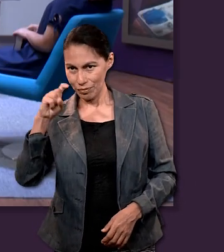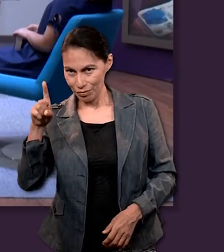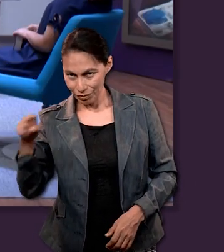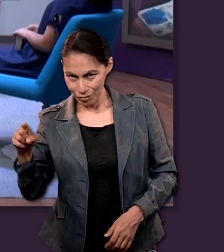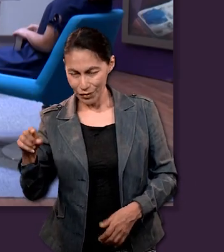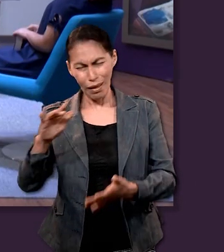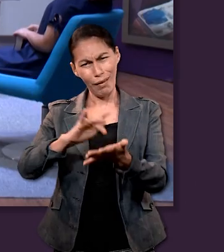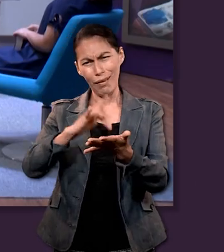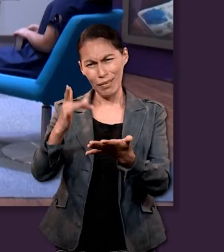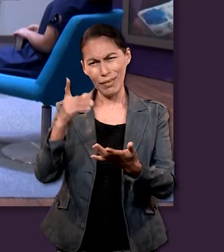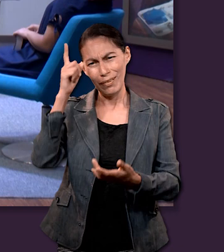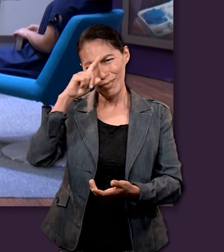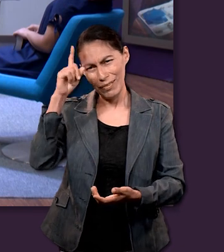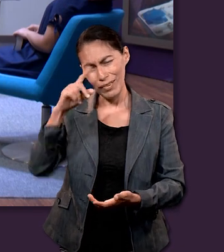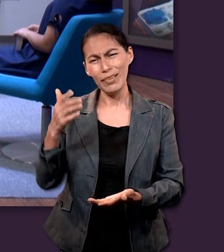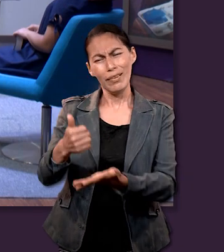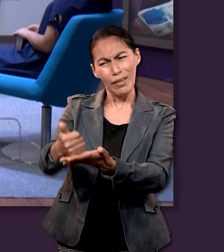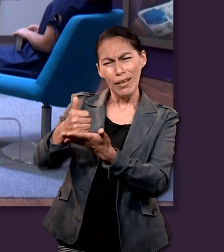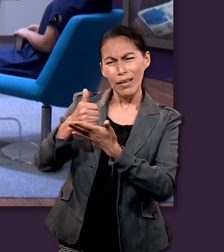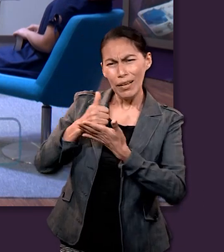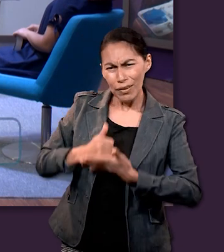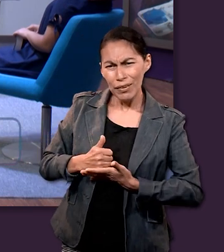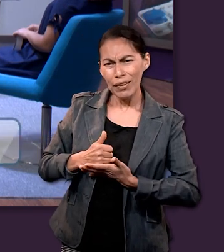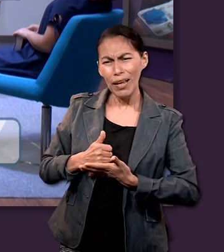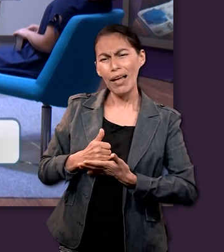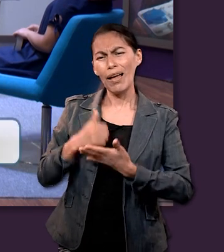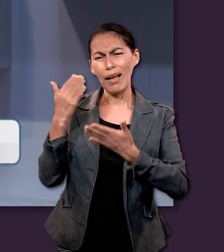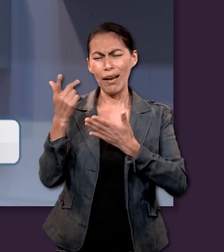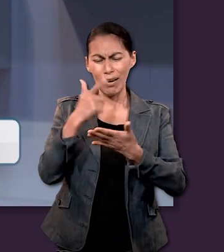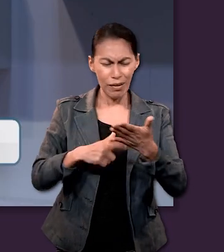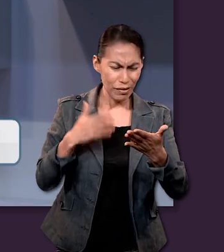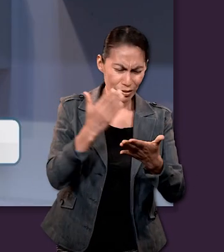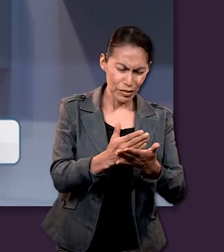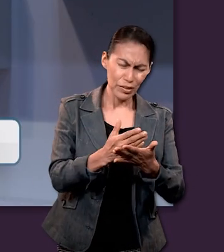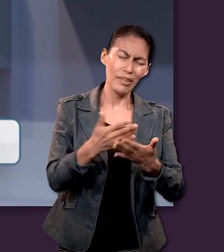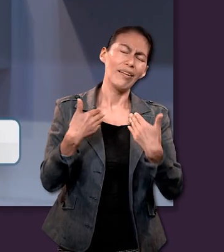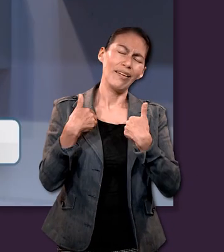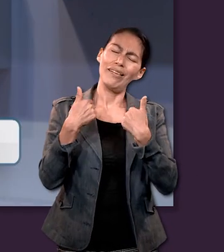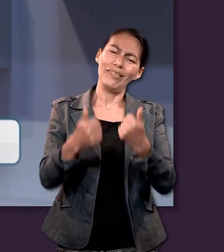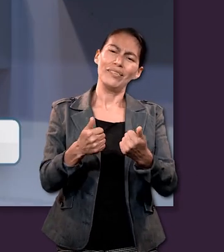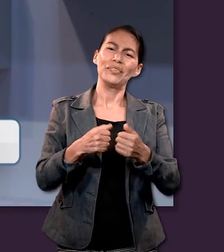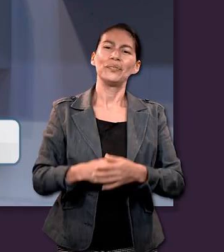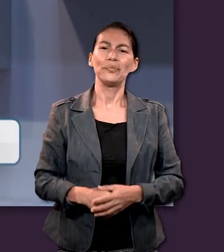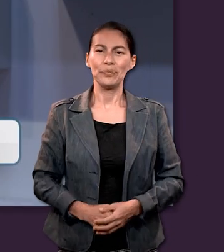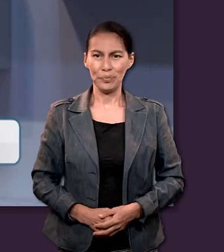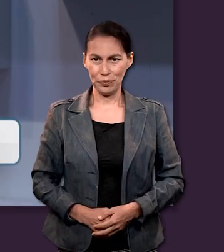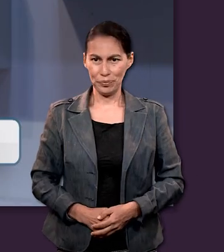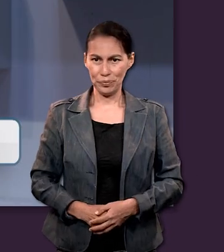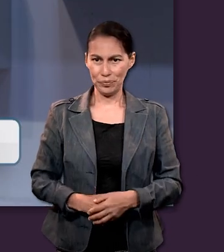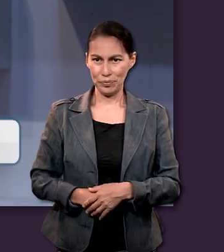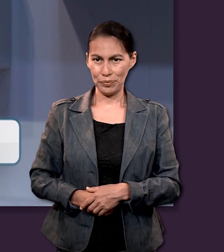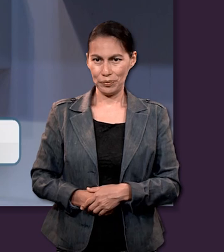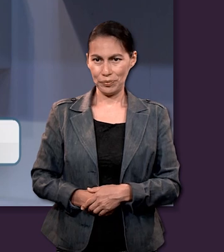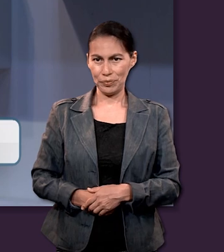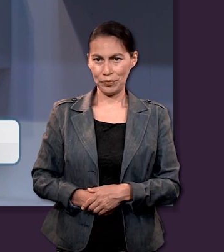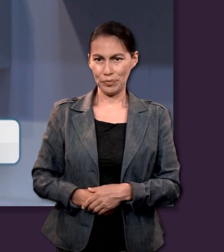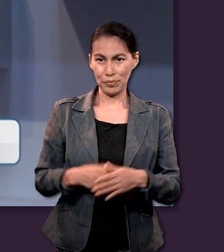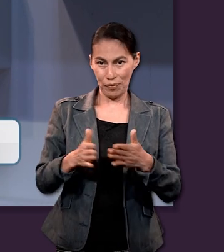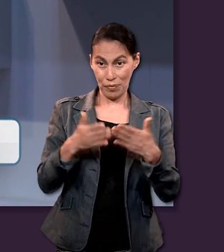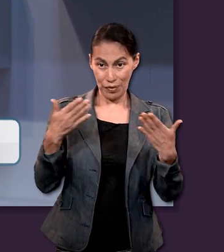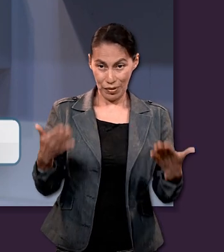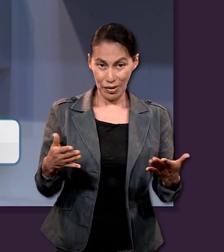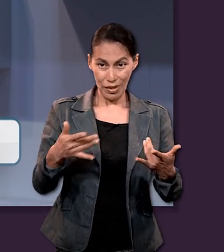vamos a continuar con una historia que se menciona en la Biblia que se encuentra en Isaías 40 27 31